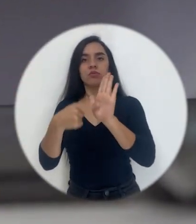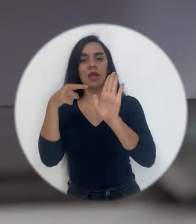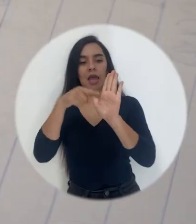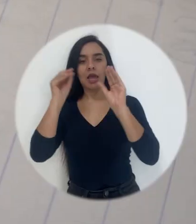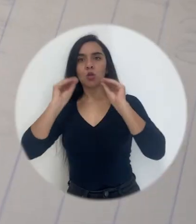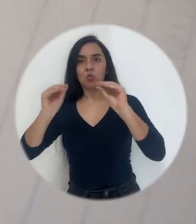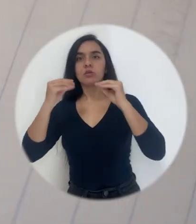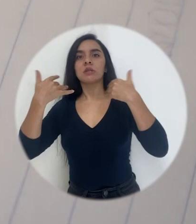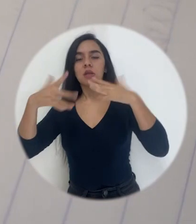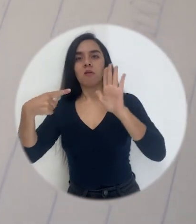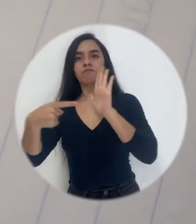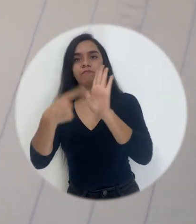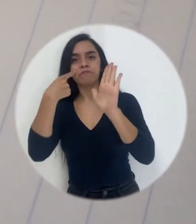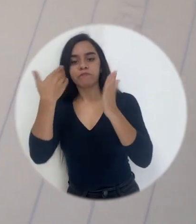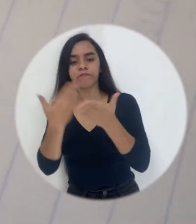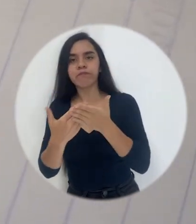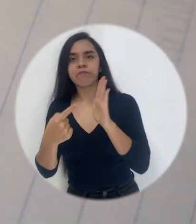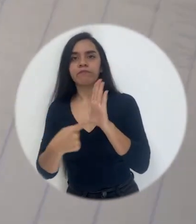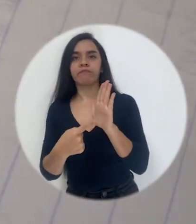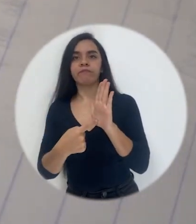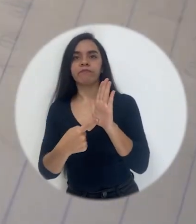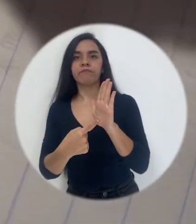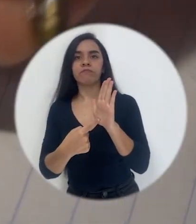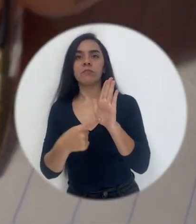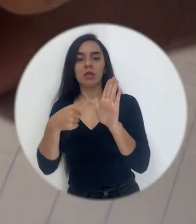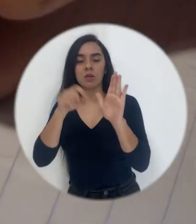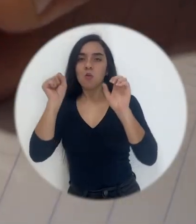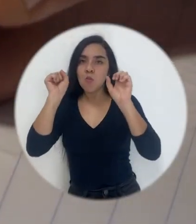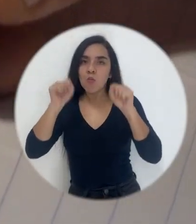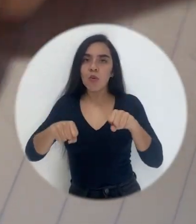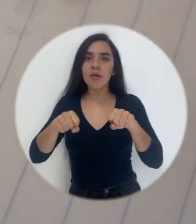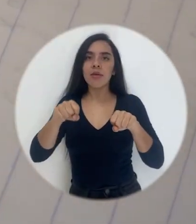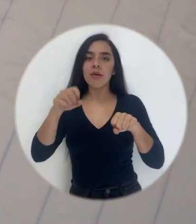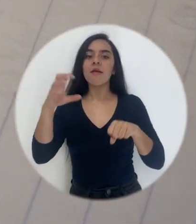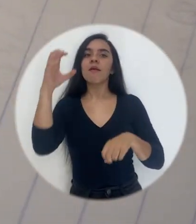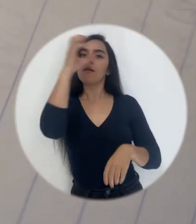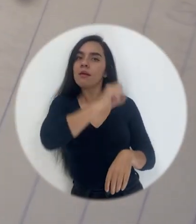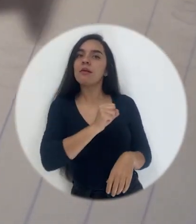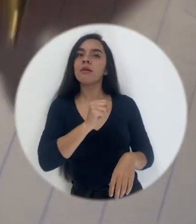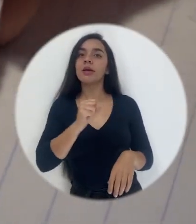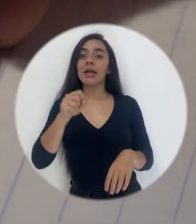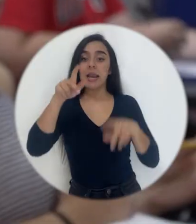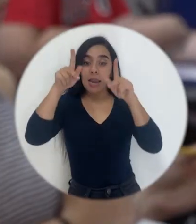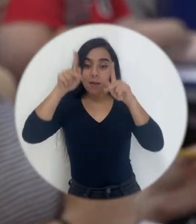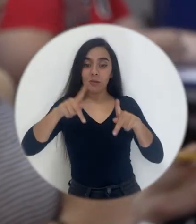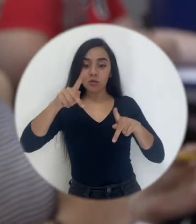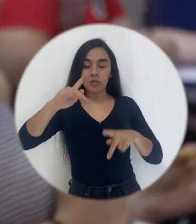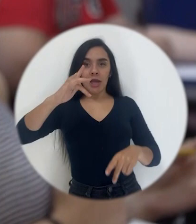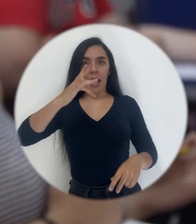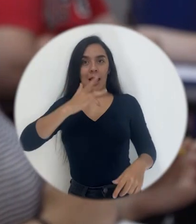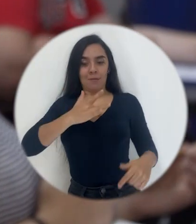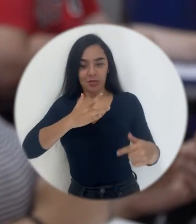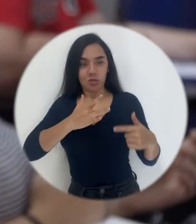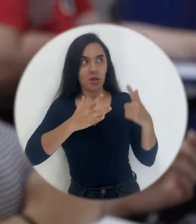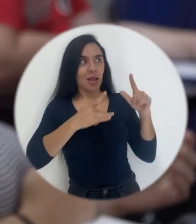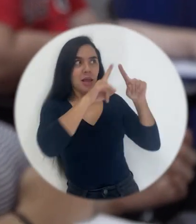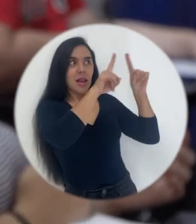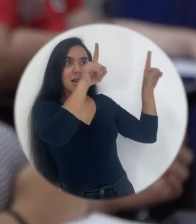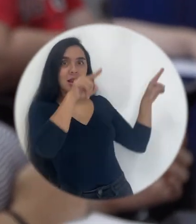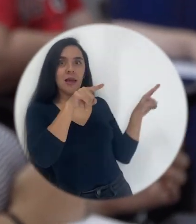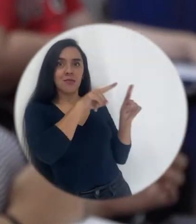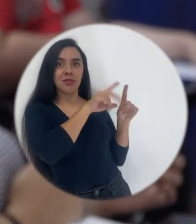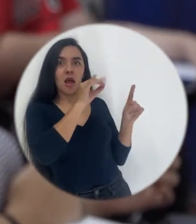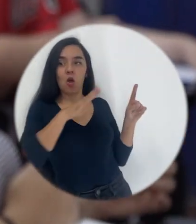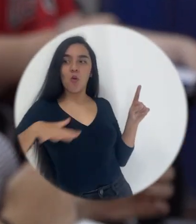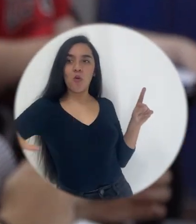psicopedagógicos que se puede evidenciar el hecho de que una persona apasionada por lo que tiene enfrente en la pizarra